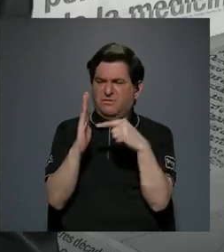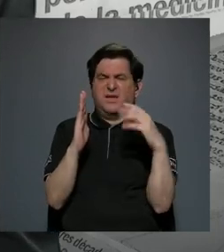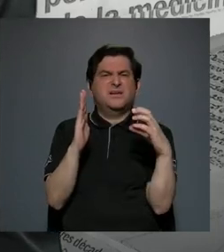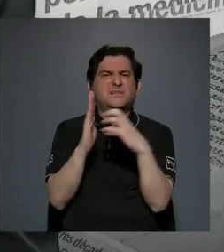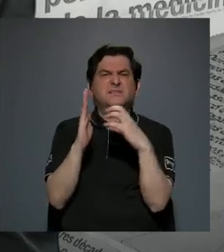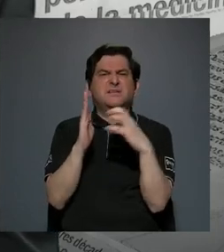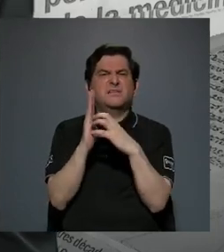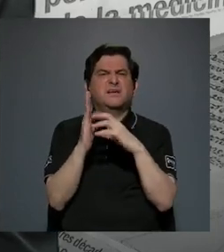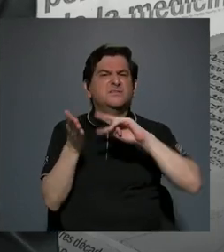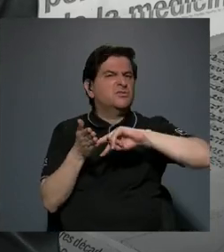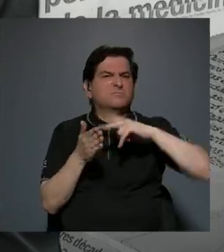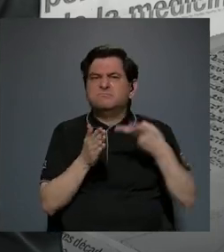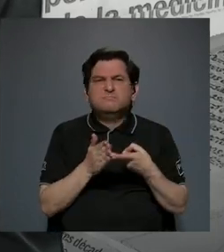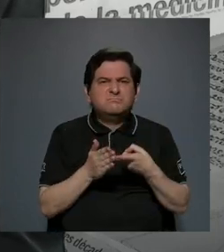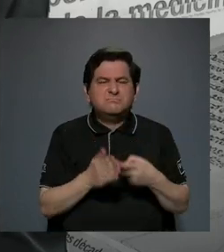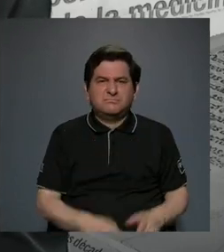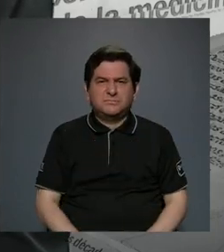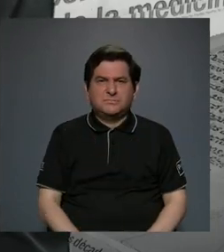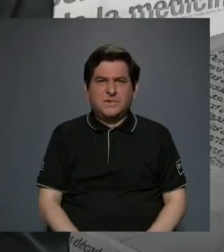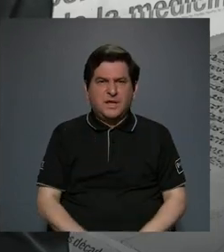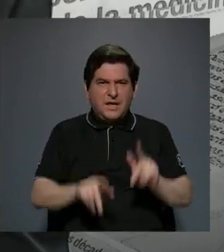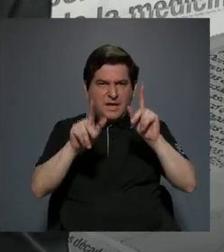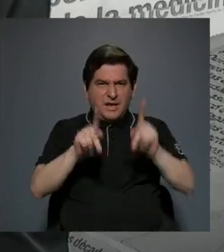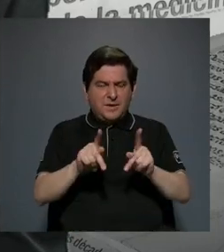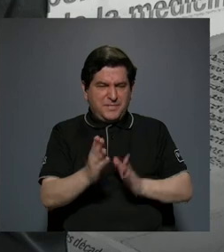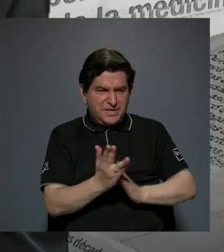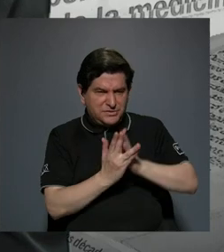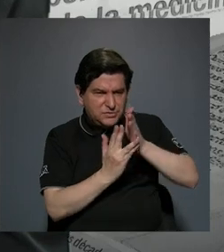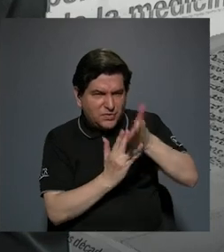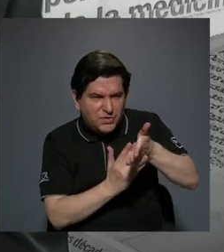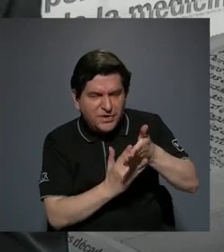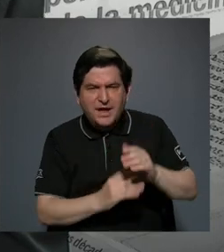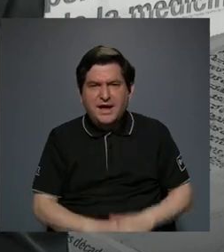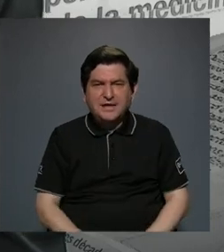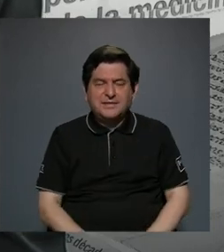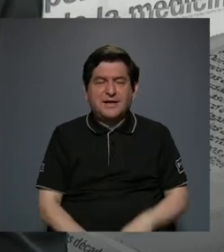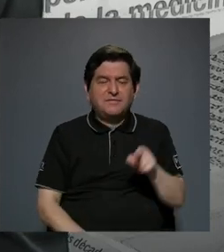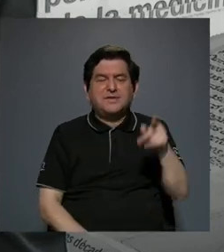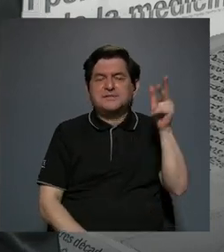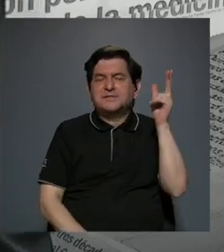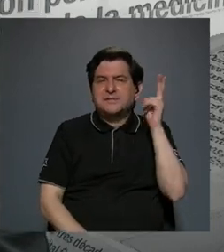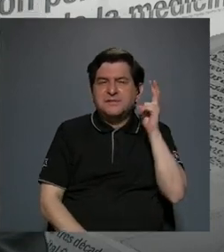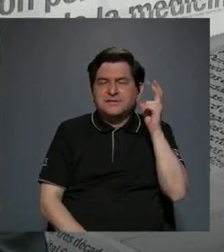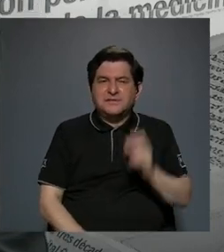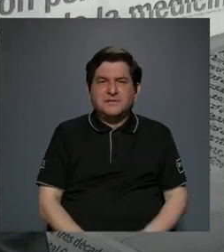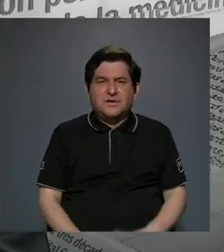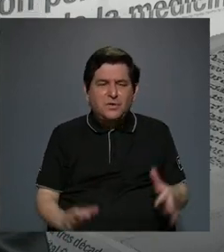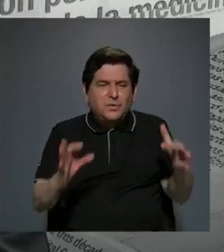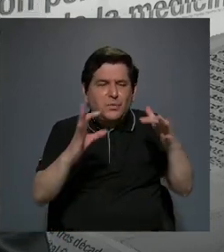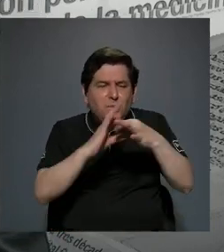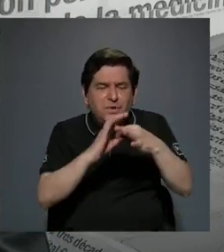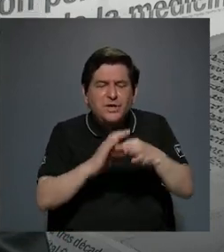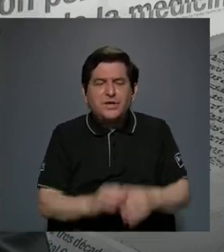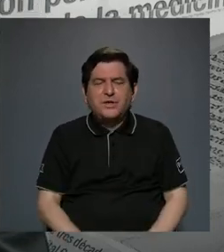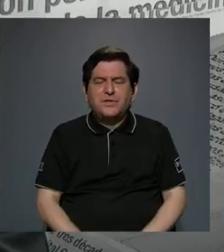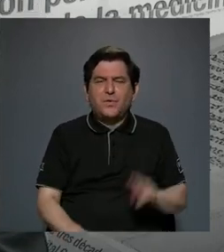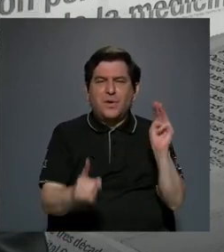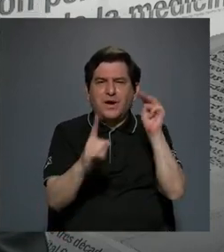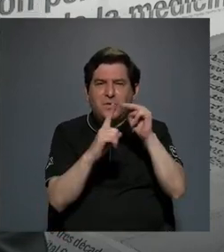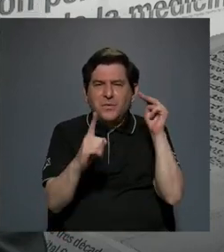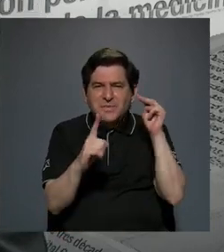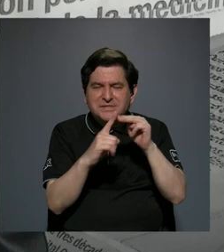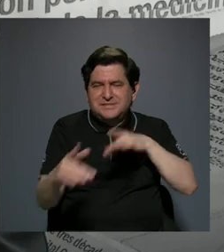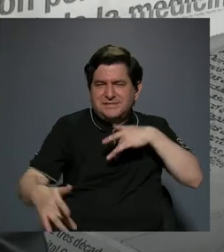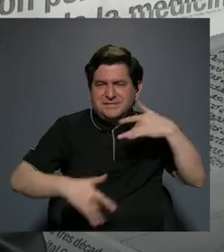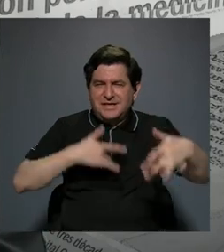texto que significa como está el compositor a través de esta melodía de esta armonía tratando de expresar un mensaje un